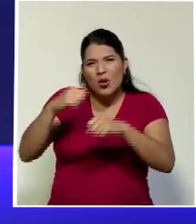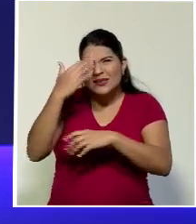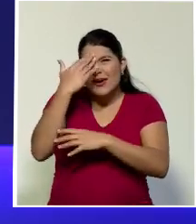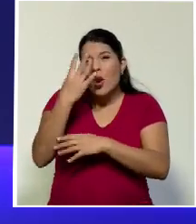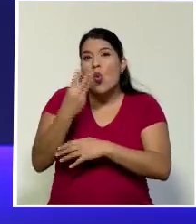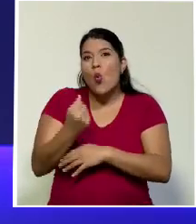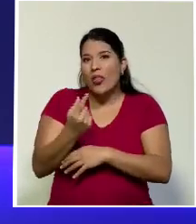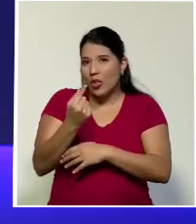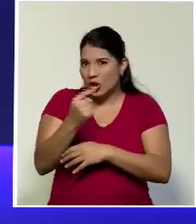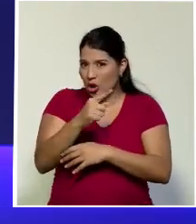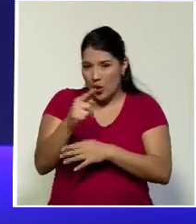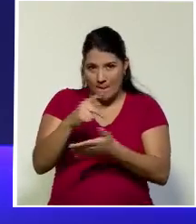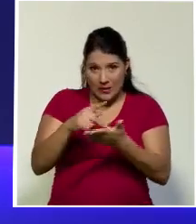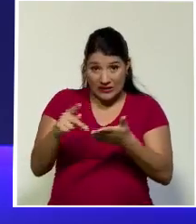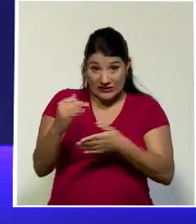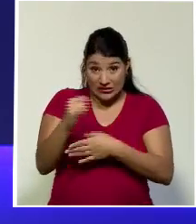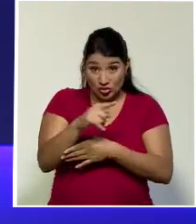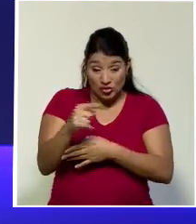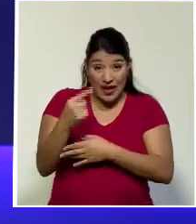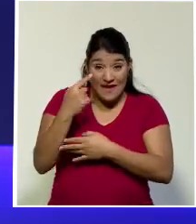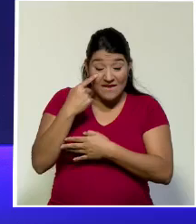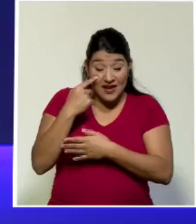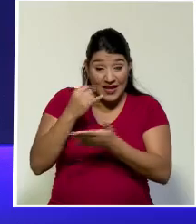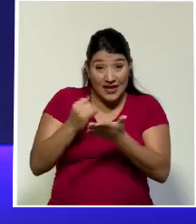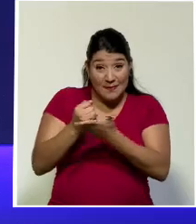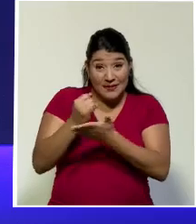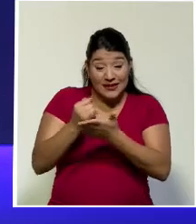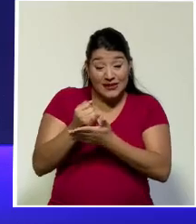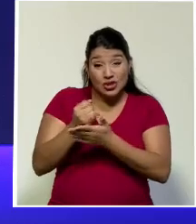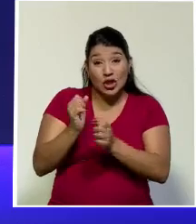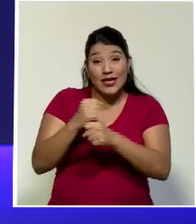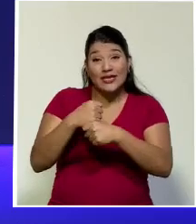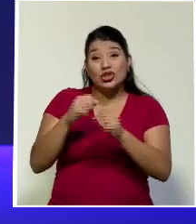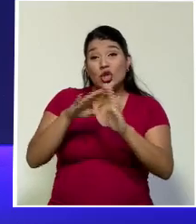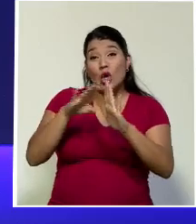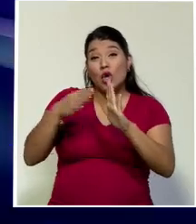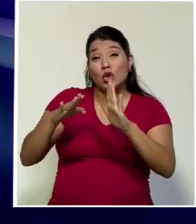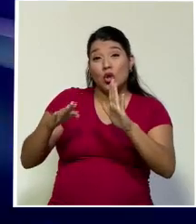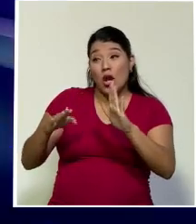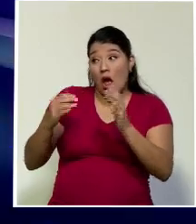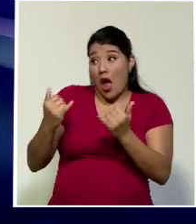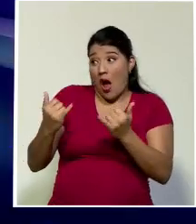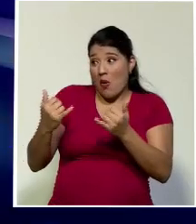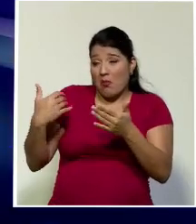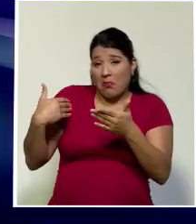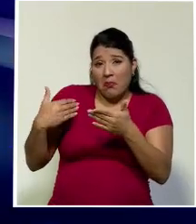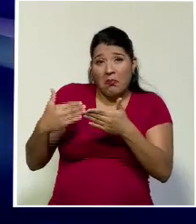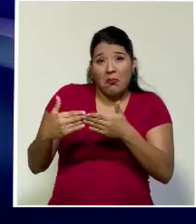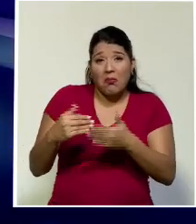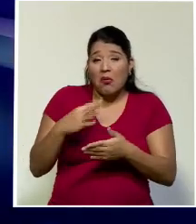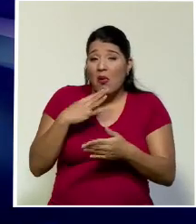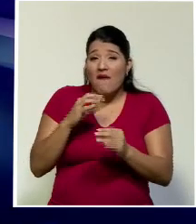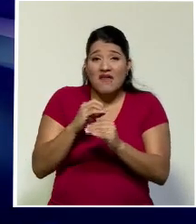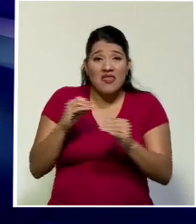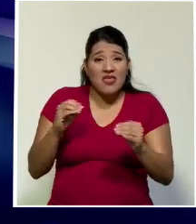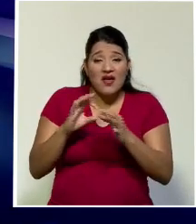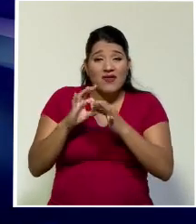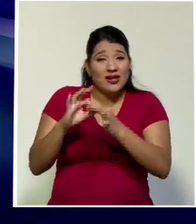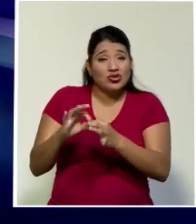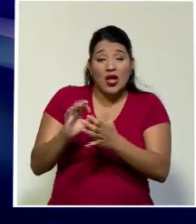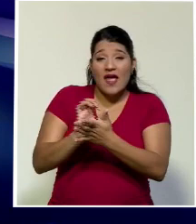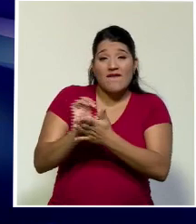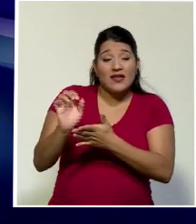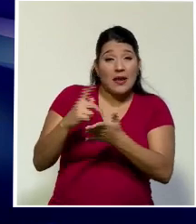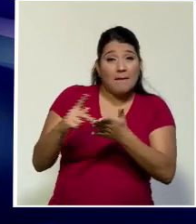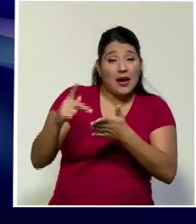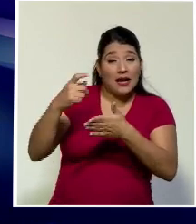impuestos. Si usted revisa los informes de la Contraloría General de la República de los últimos años, no se menciona la palabra evasión de impuestos.